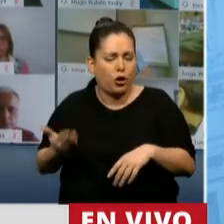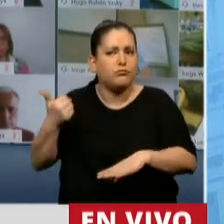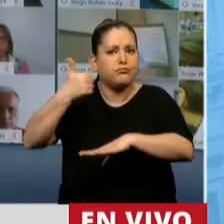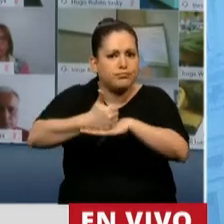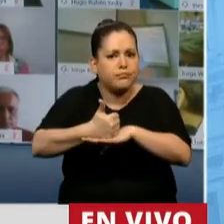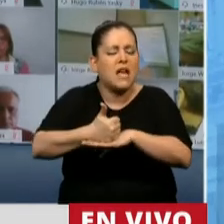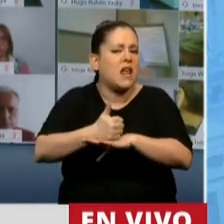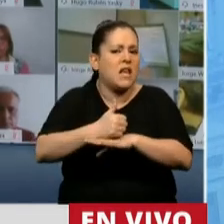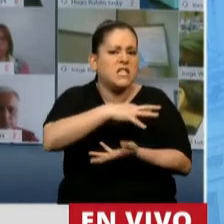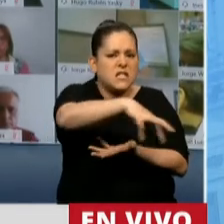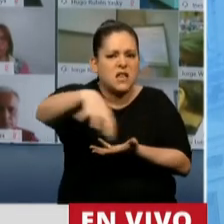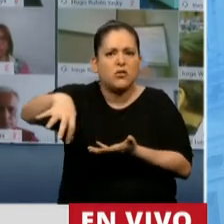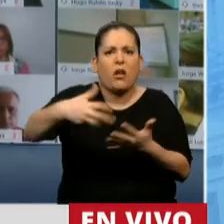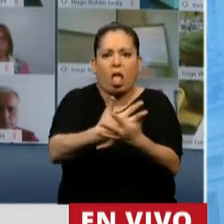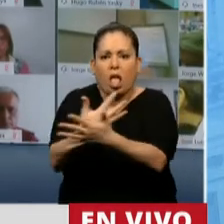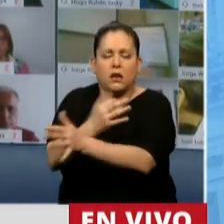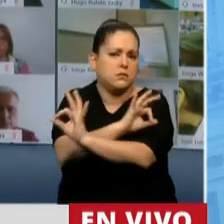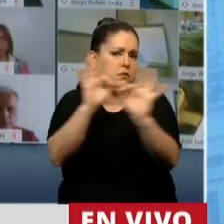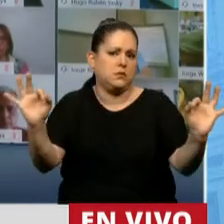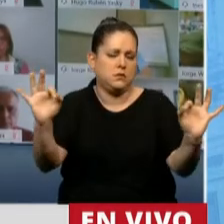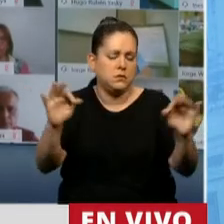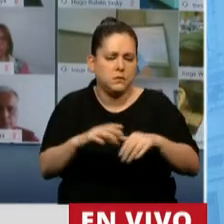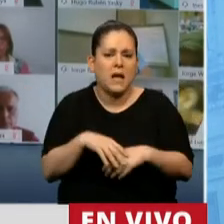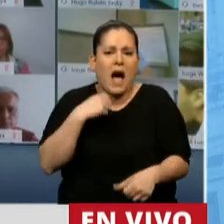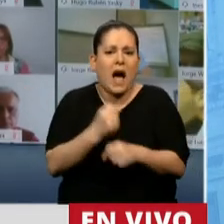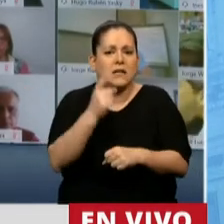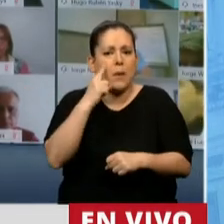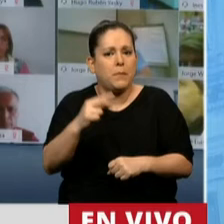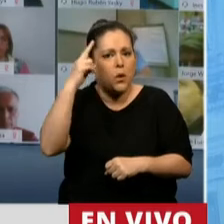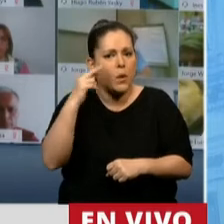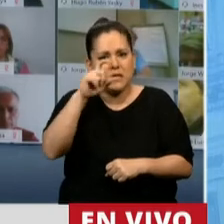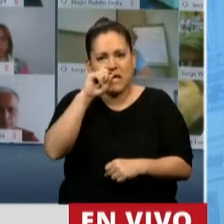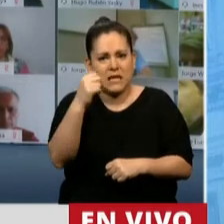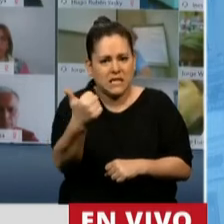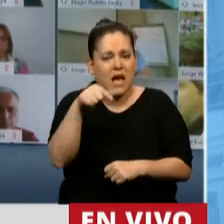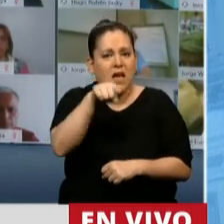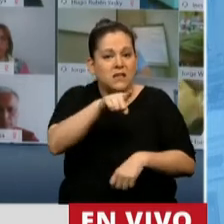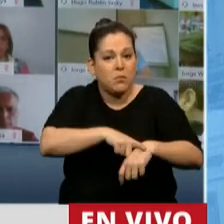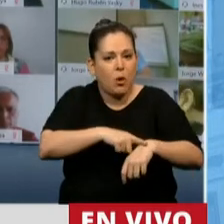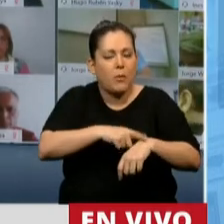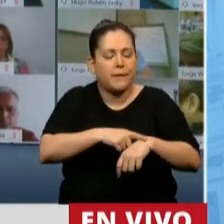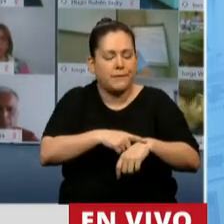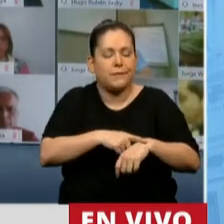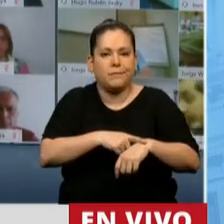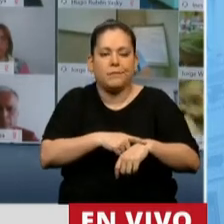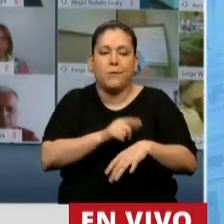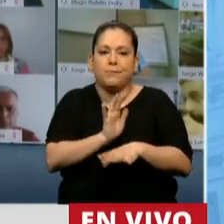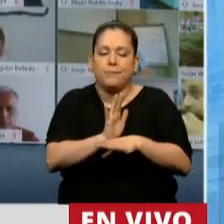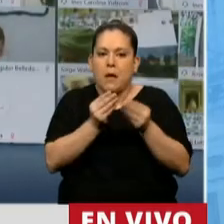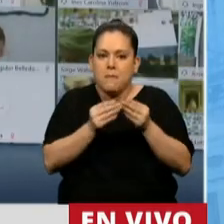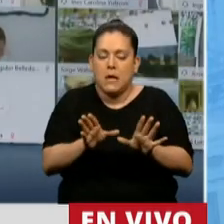que sufra proscripciones. Hasta 1976, momento que comenzó la noche